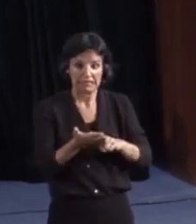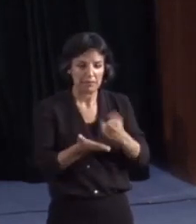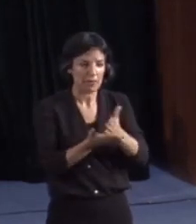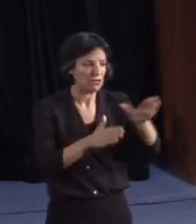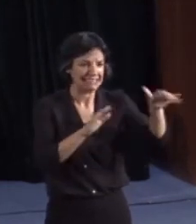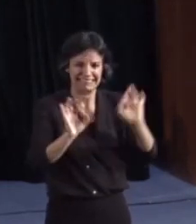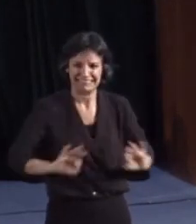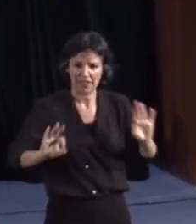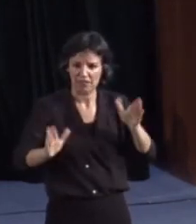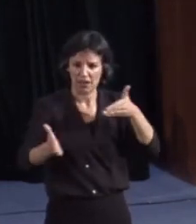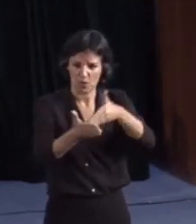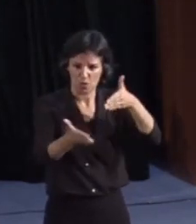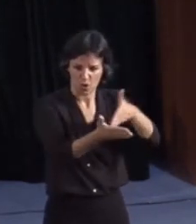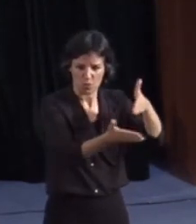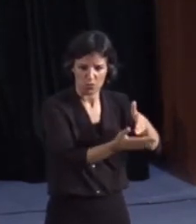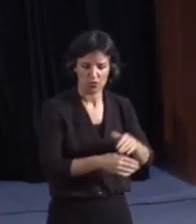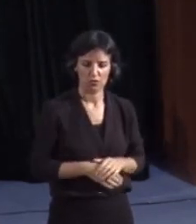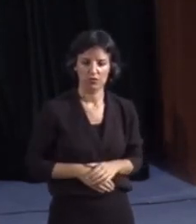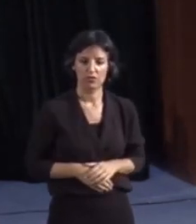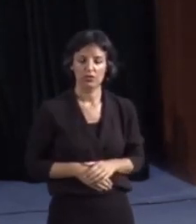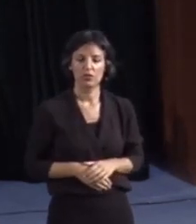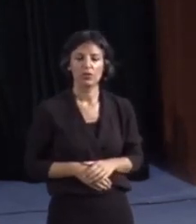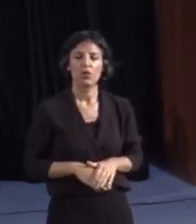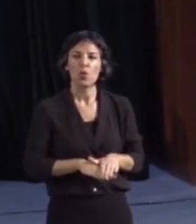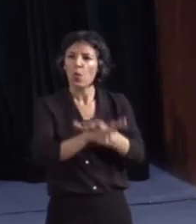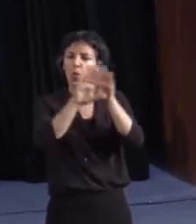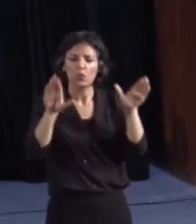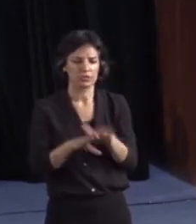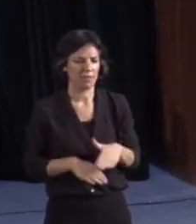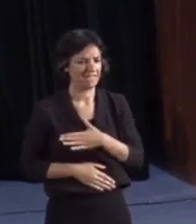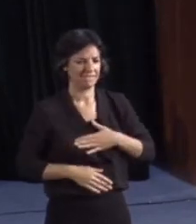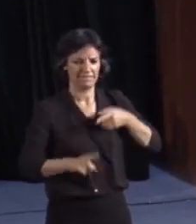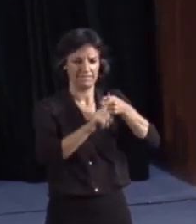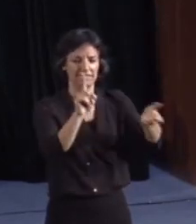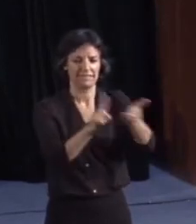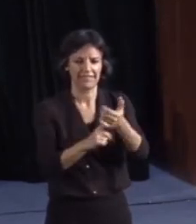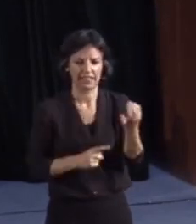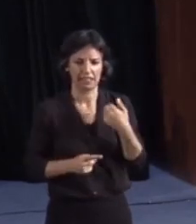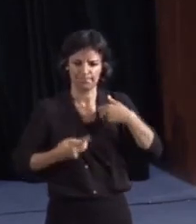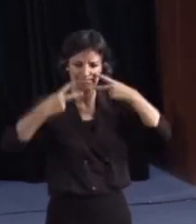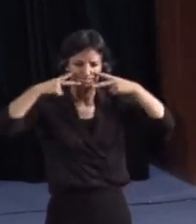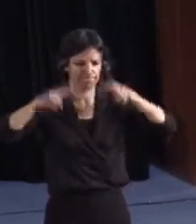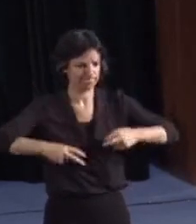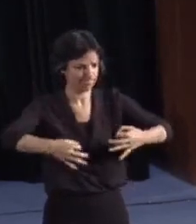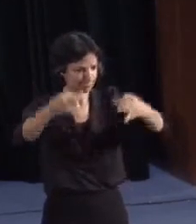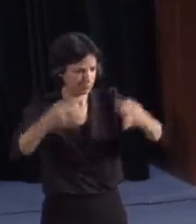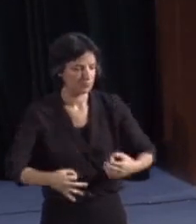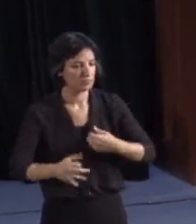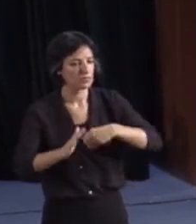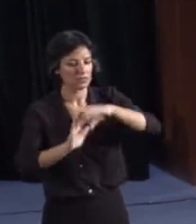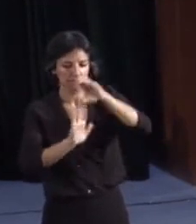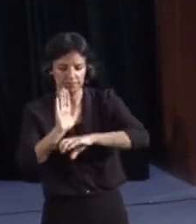Y, por último, llegar al reconocimiento efectivo de la homologación, currículo, competencia de